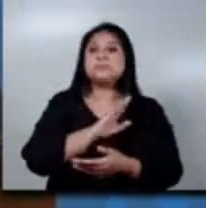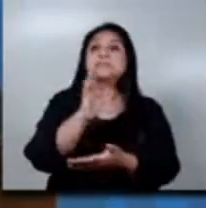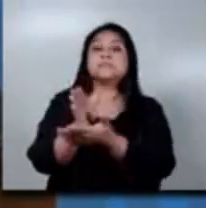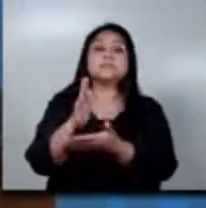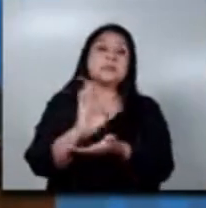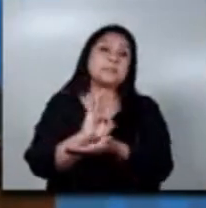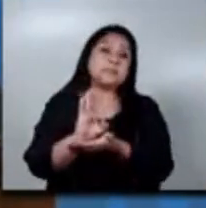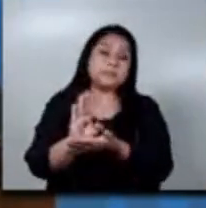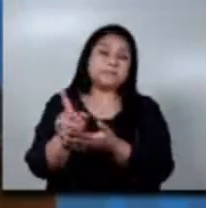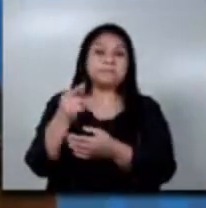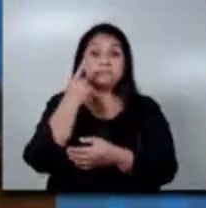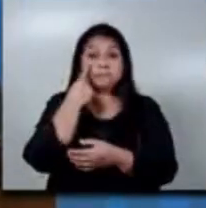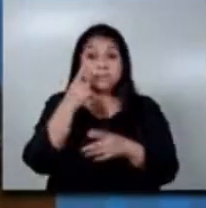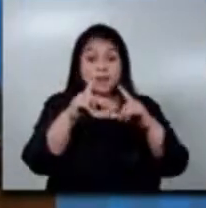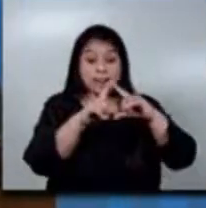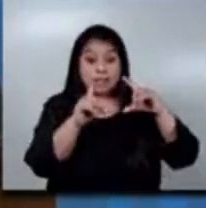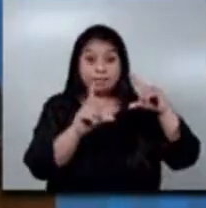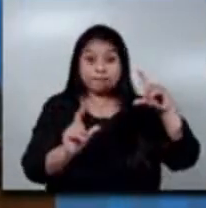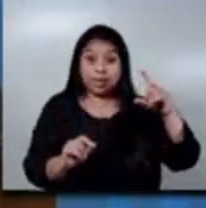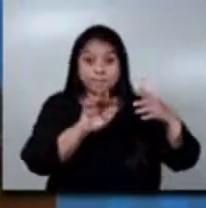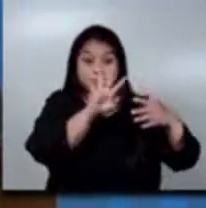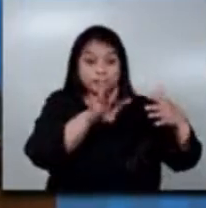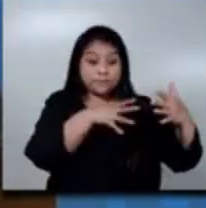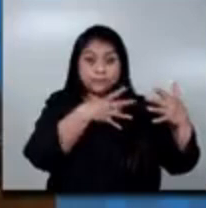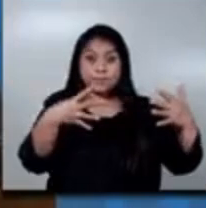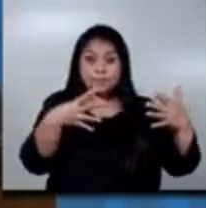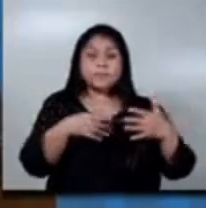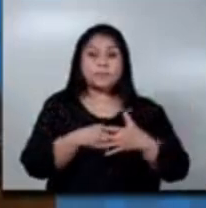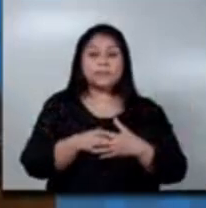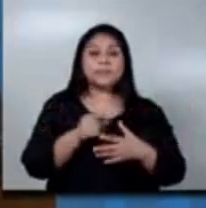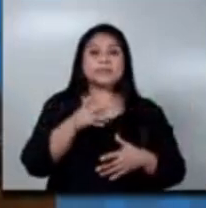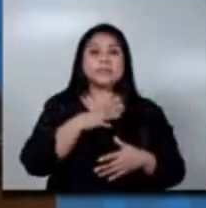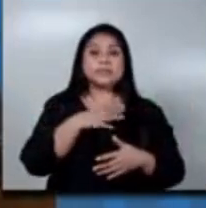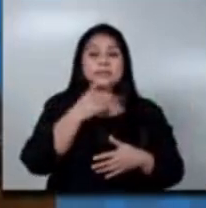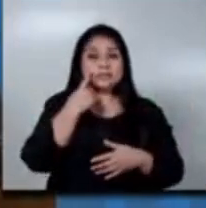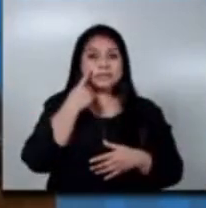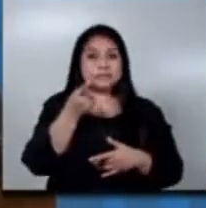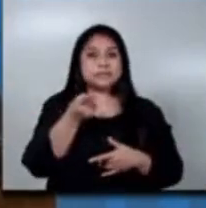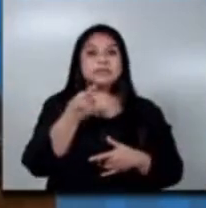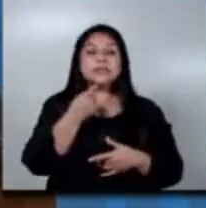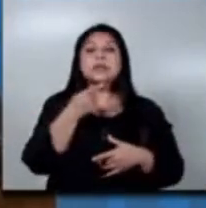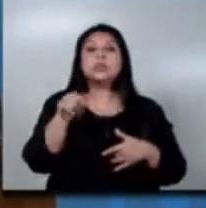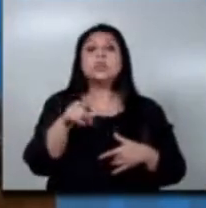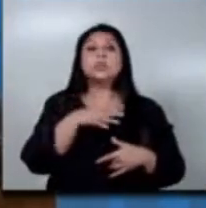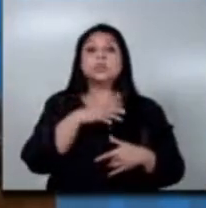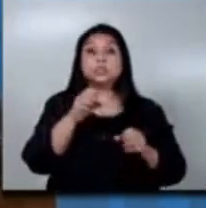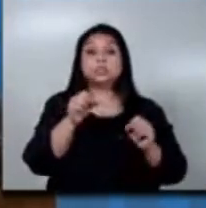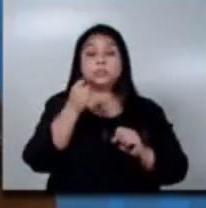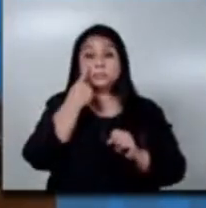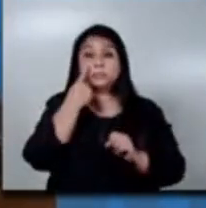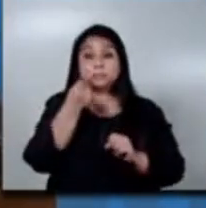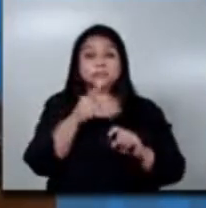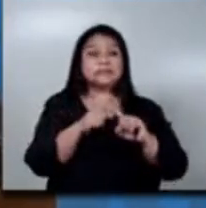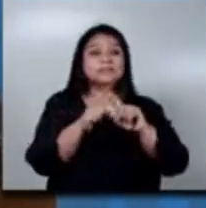ustedes ven en ese mapa que tienen a su lado derecho, ustedes pueden darse cuenta que hay